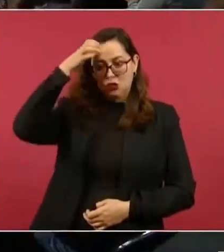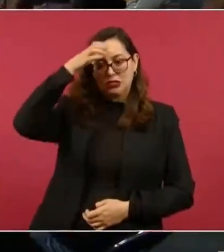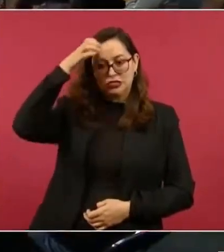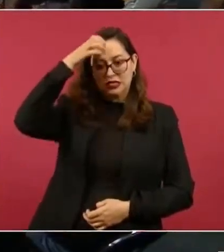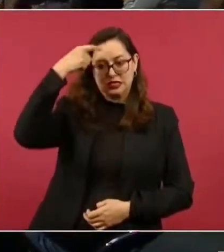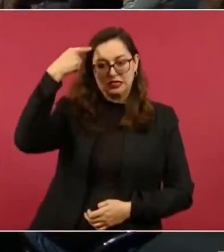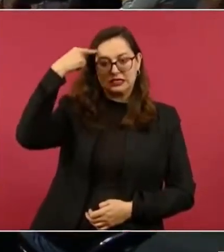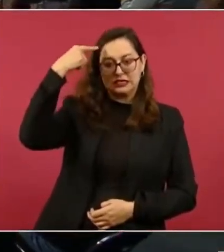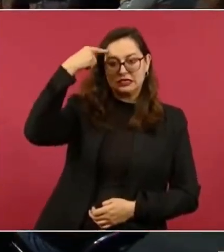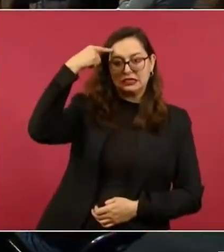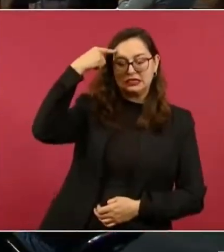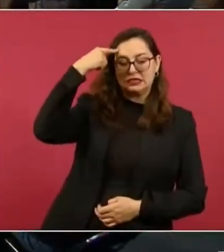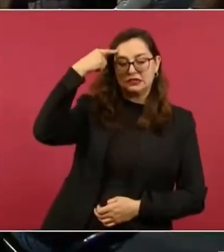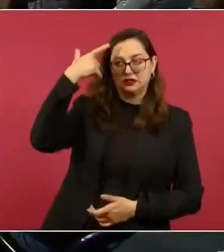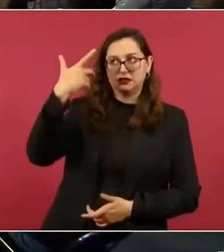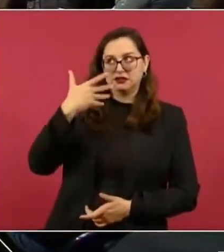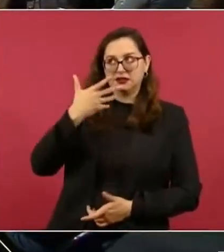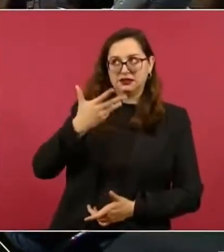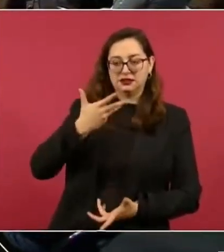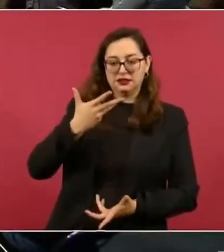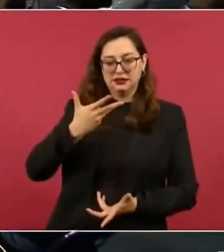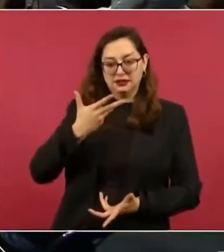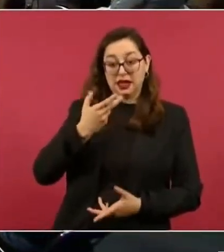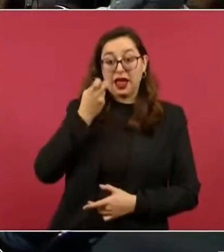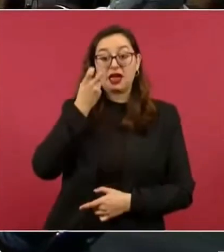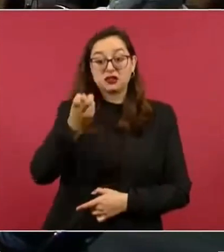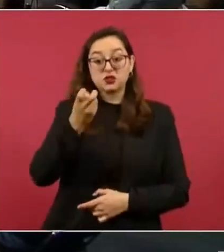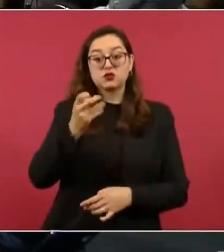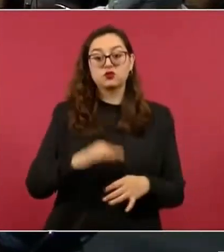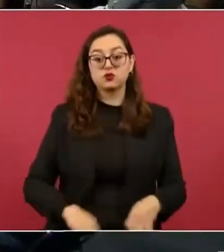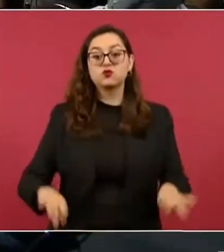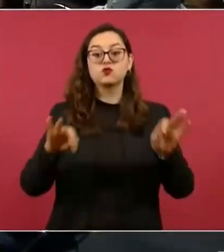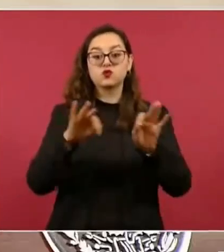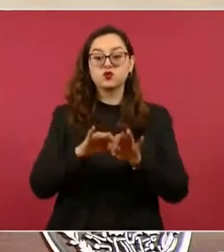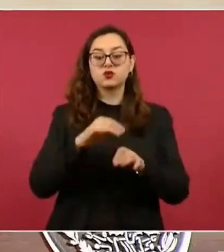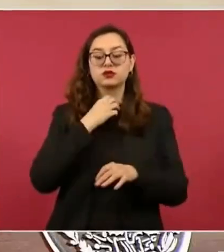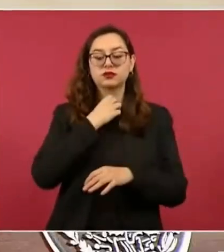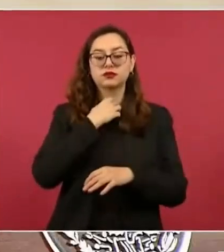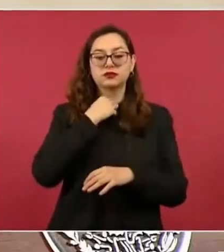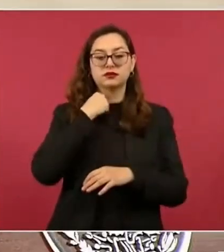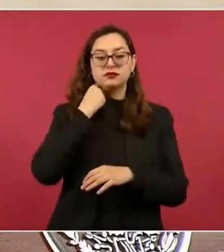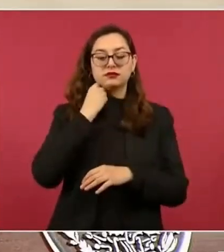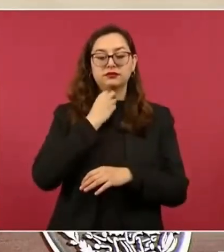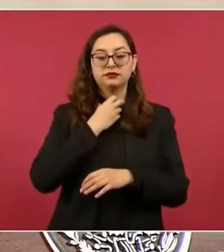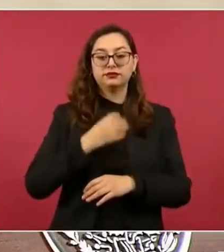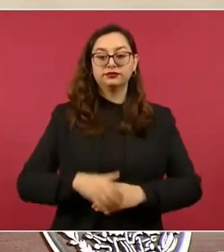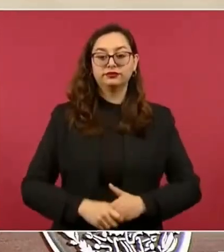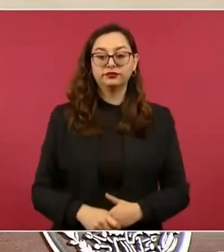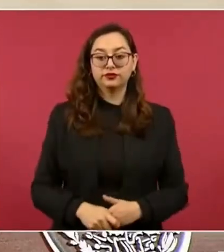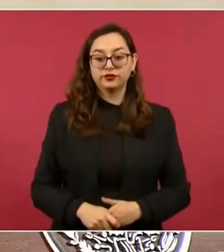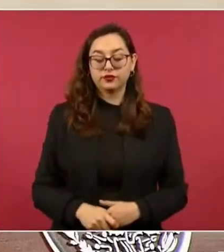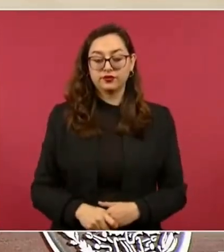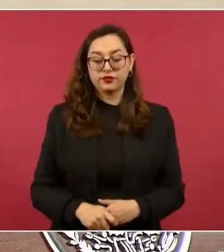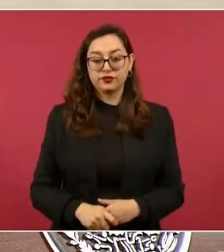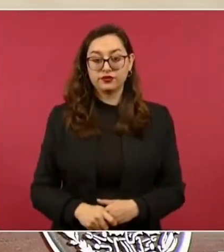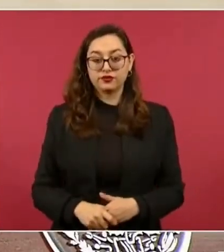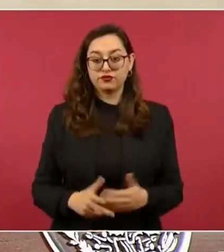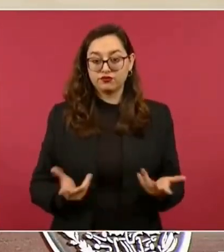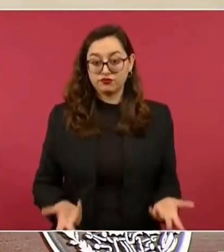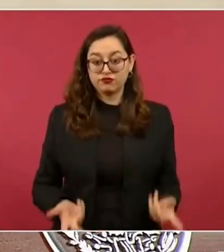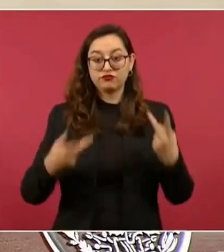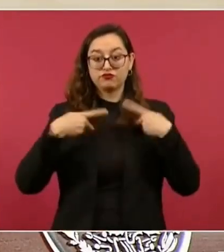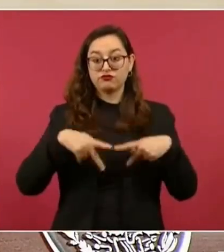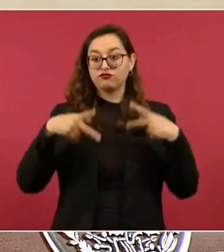estar bien con el